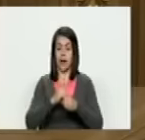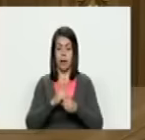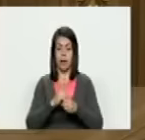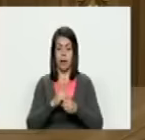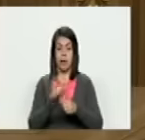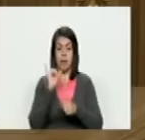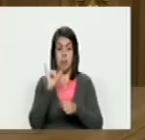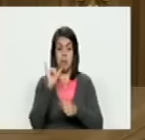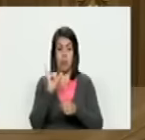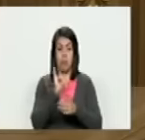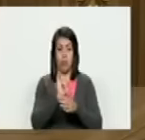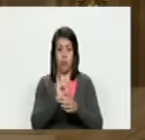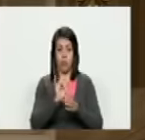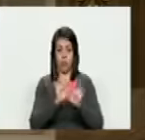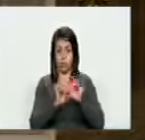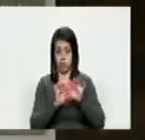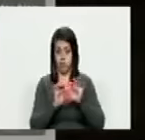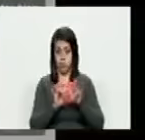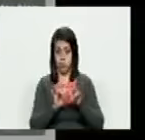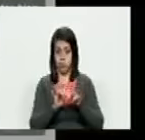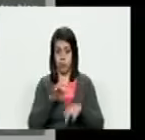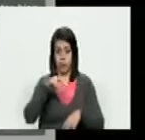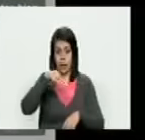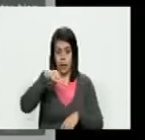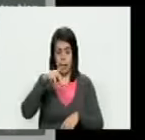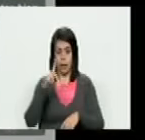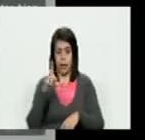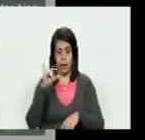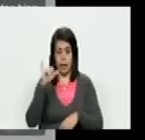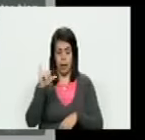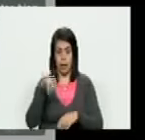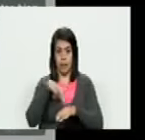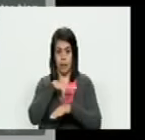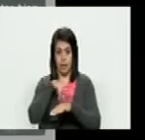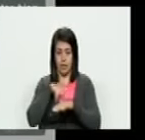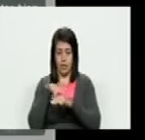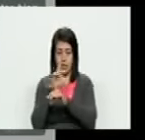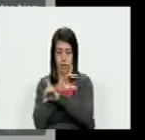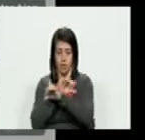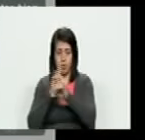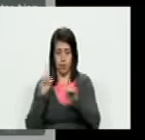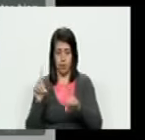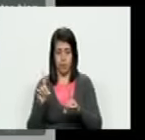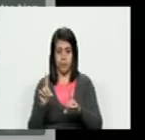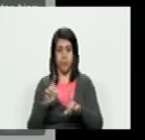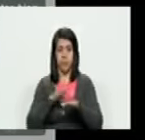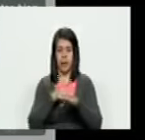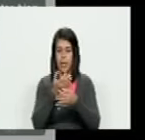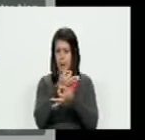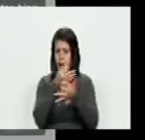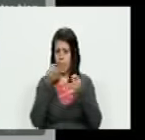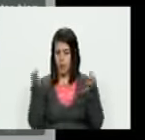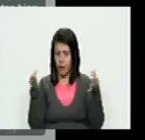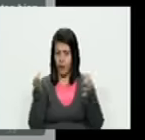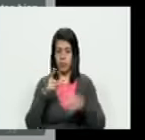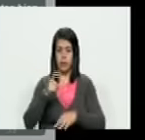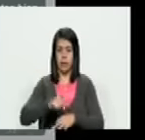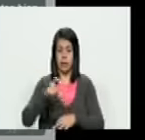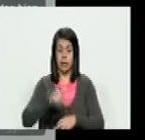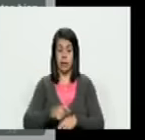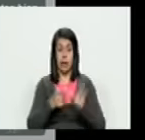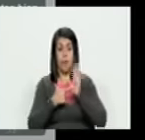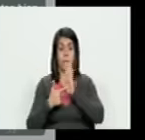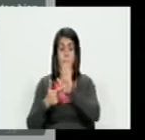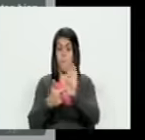sus propios escritos la NDI dice National Democratic Institute que para que el PBT sea correcto se necesita que la